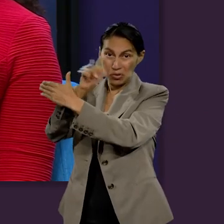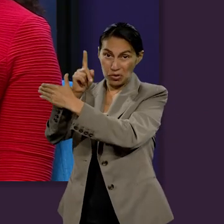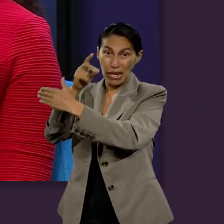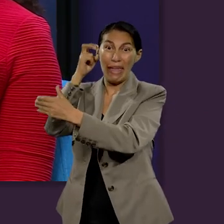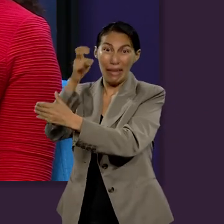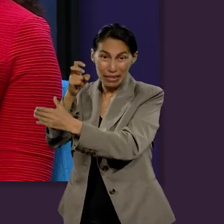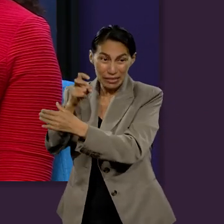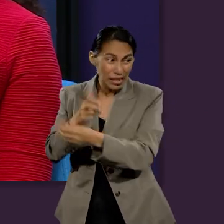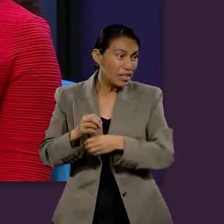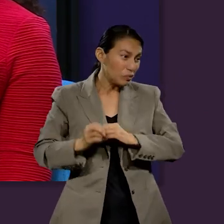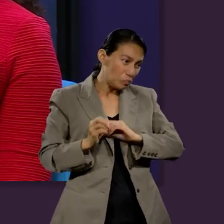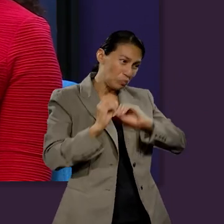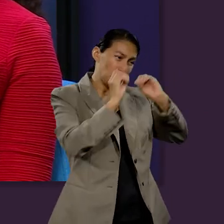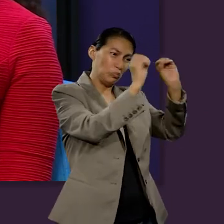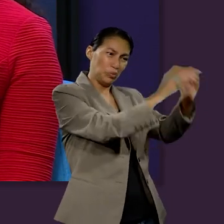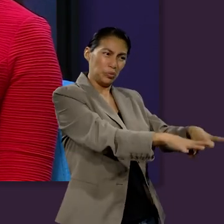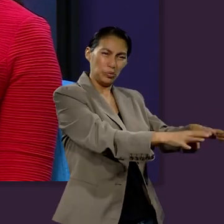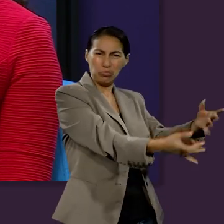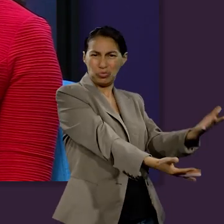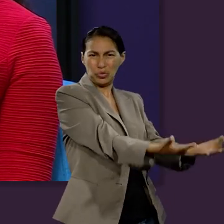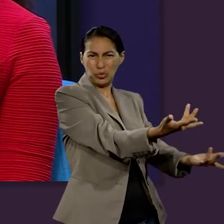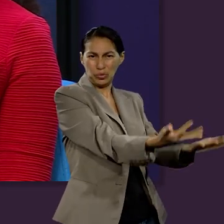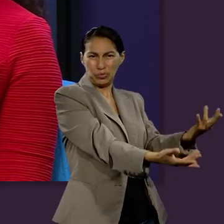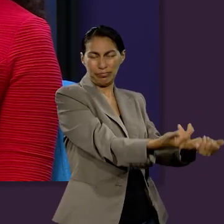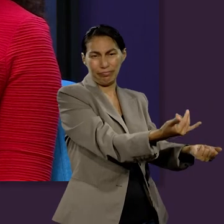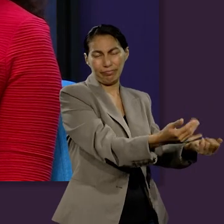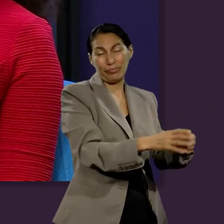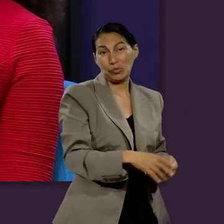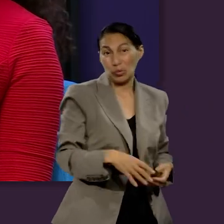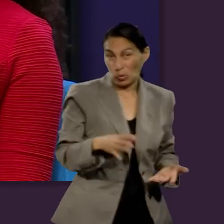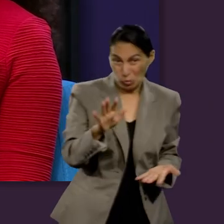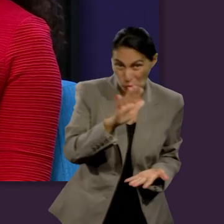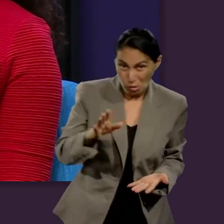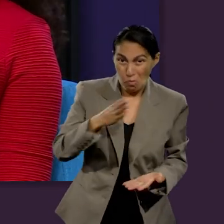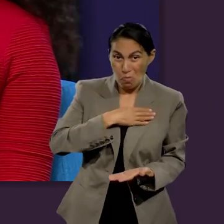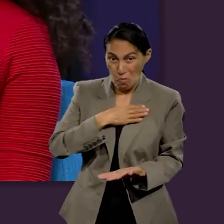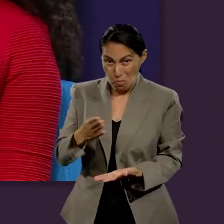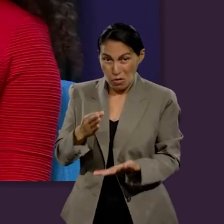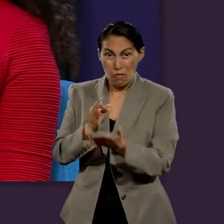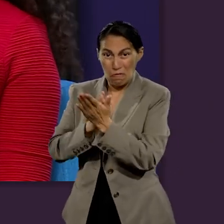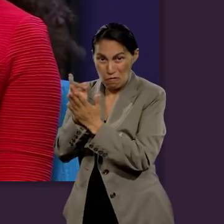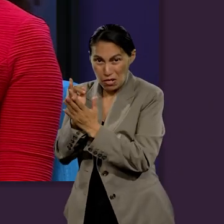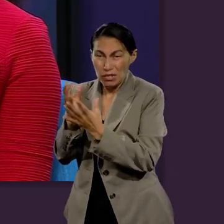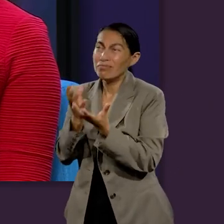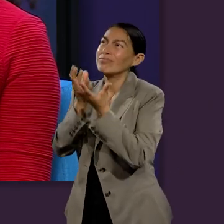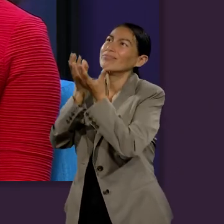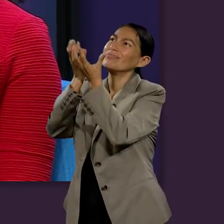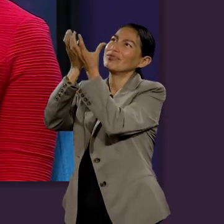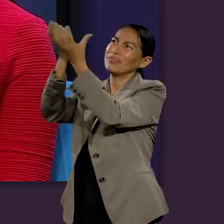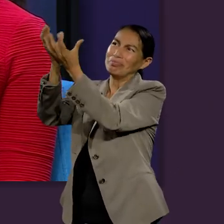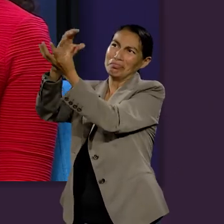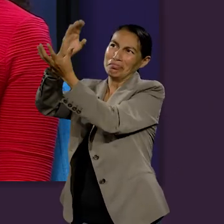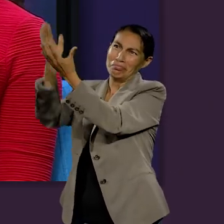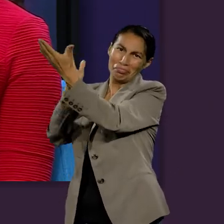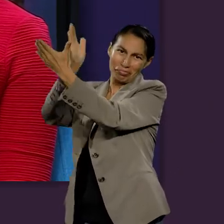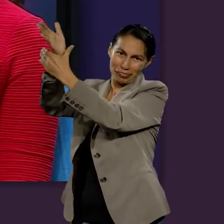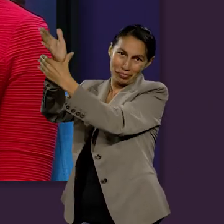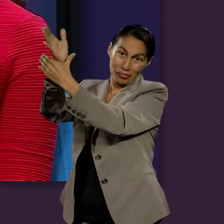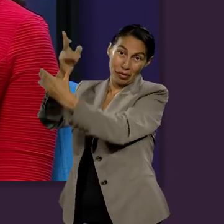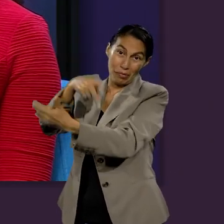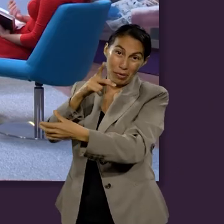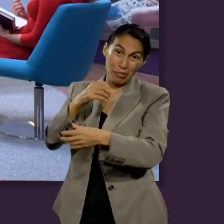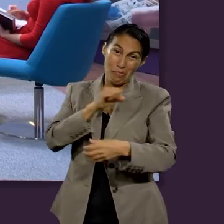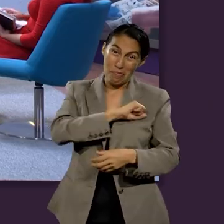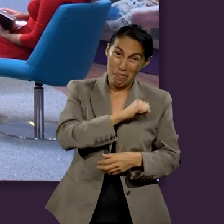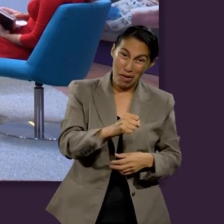fue lanzado al fuego. Y a mí me gusta, aunque es un contexto así medio tenebroso, porque nos lo han explicado desde ese punto de